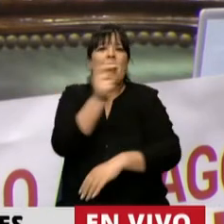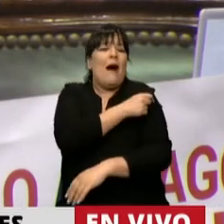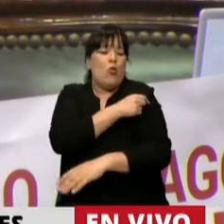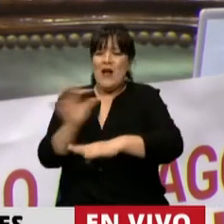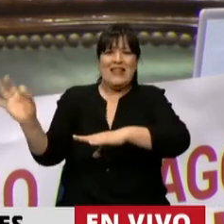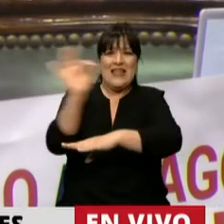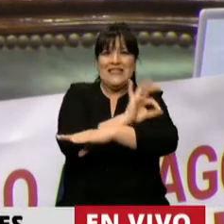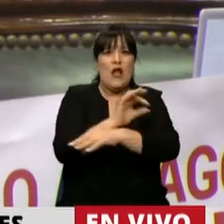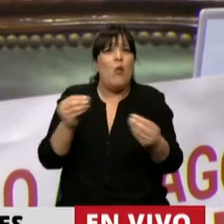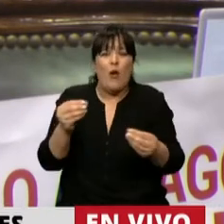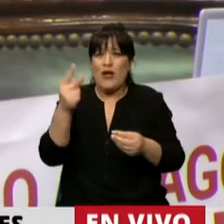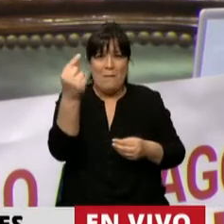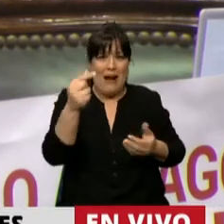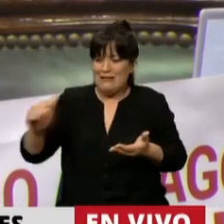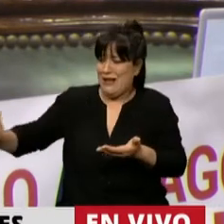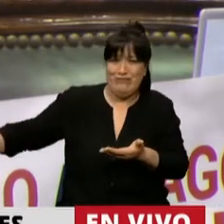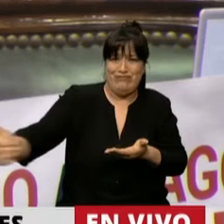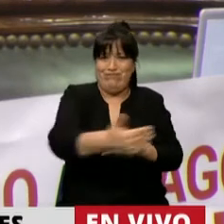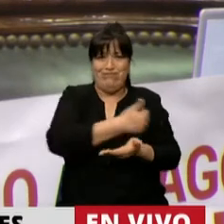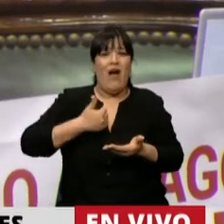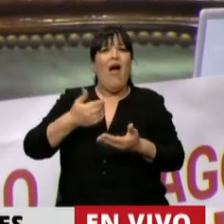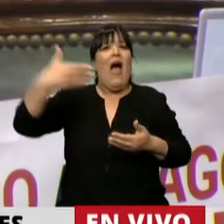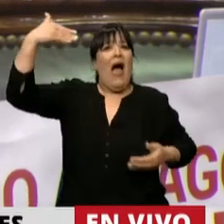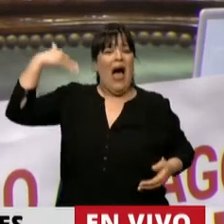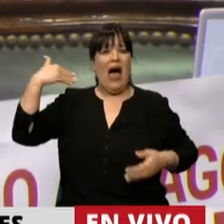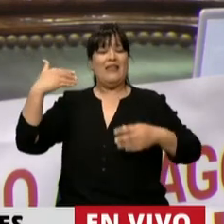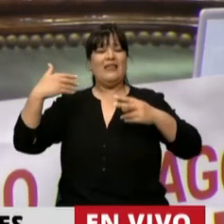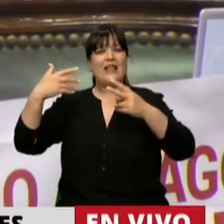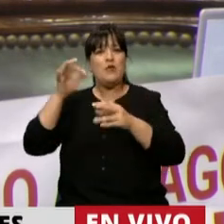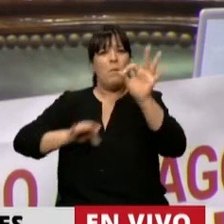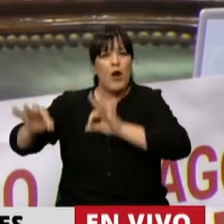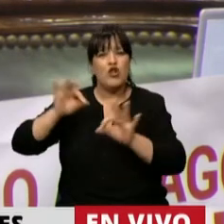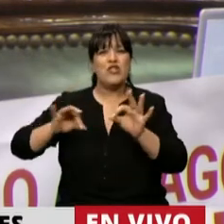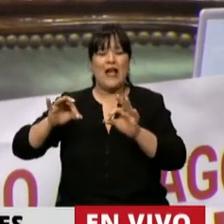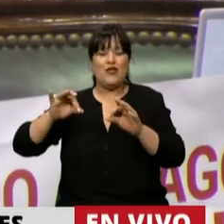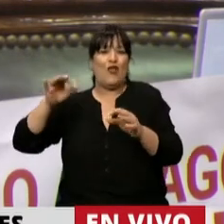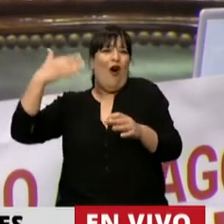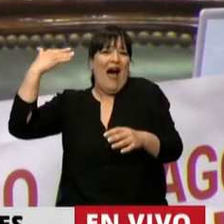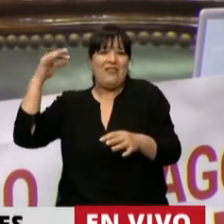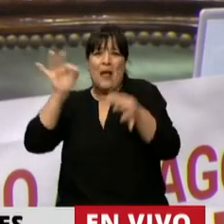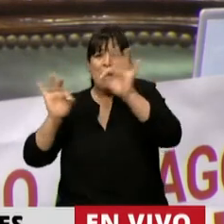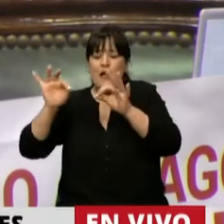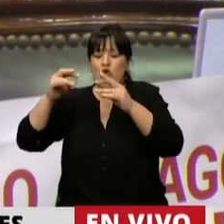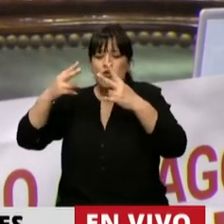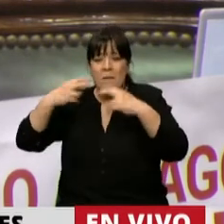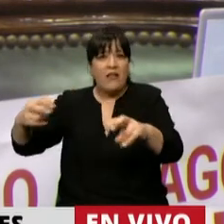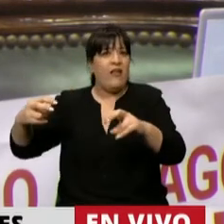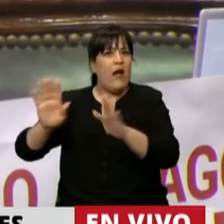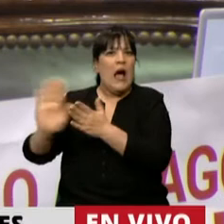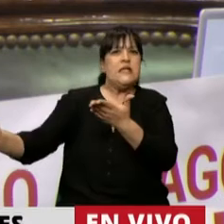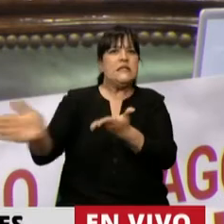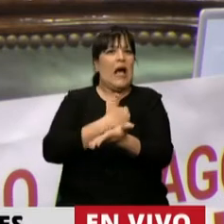porque desfinanciaron todos los proyectos que había para investigar virus de estas características. Absolutamente todos. La